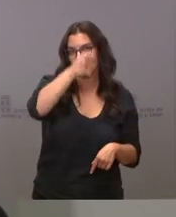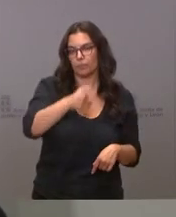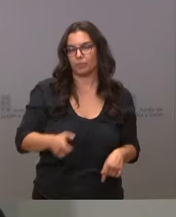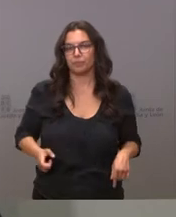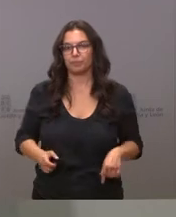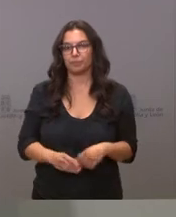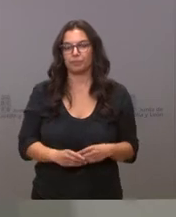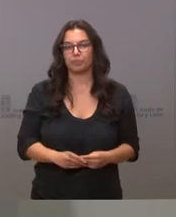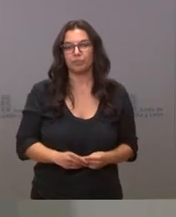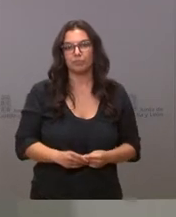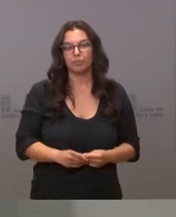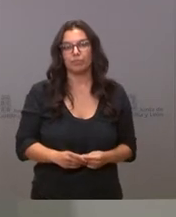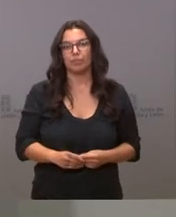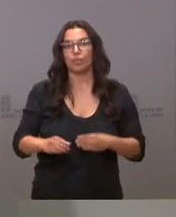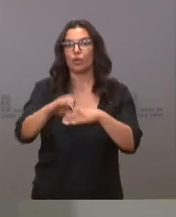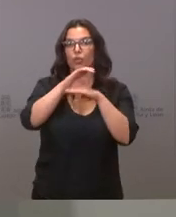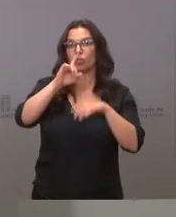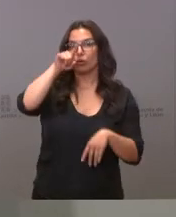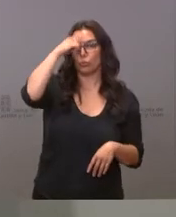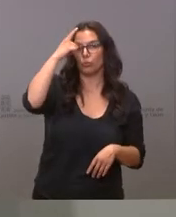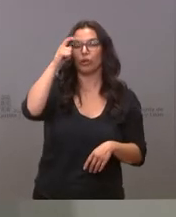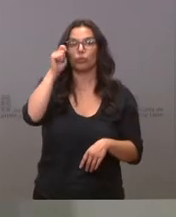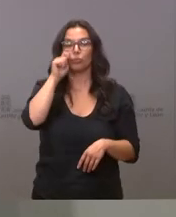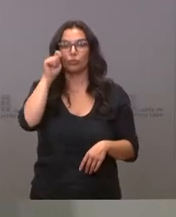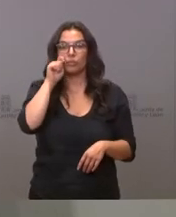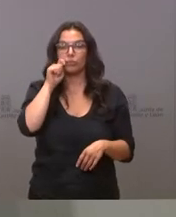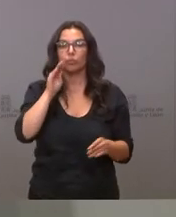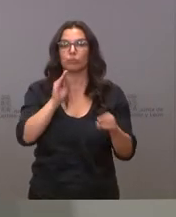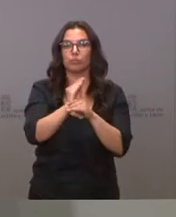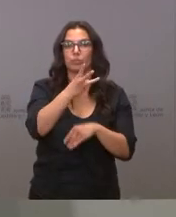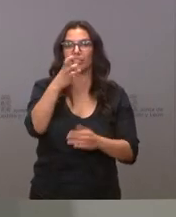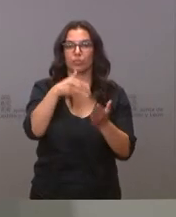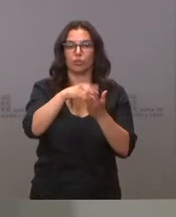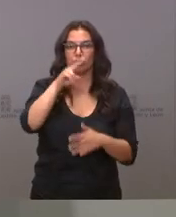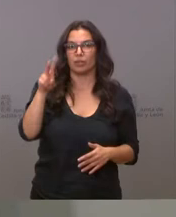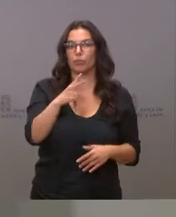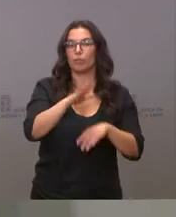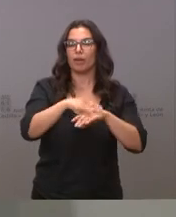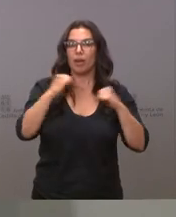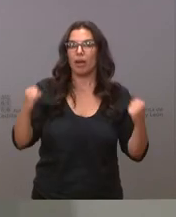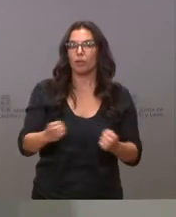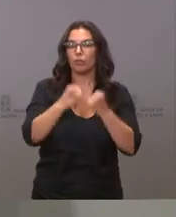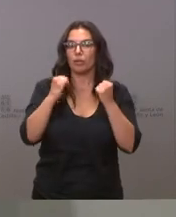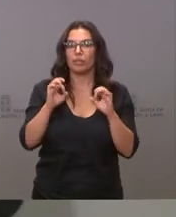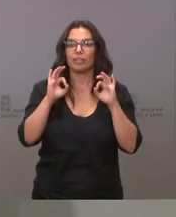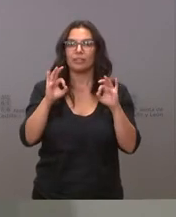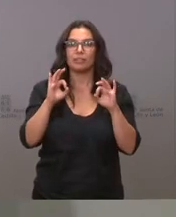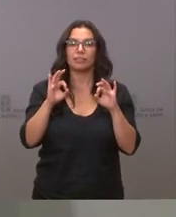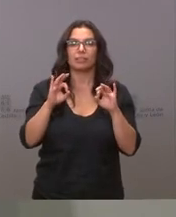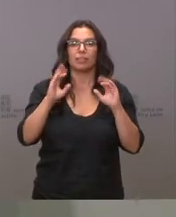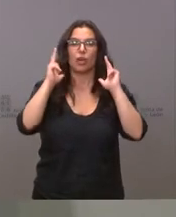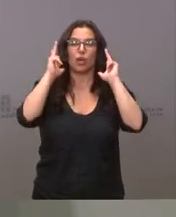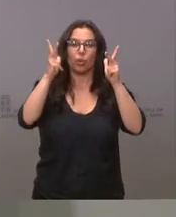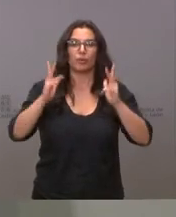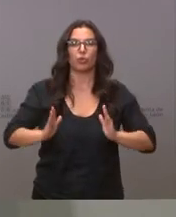La Consejería de Cultura y Turismo destina 300.000 euros para actuaciones en el convento de Santa Sofía,